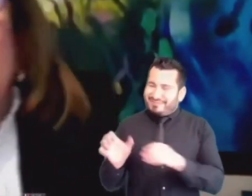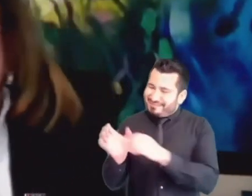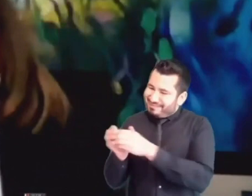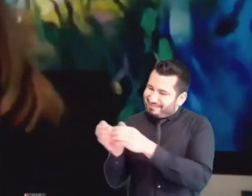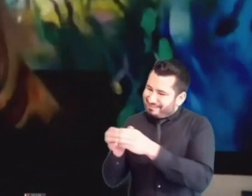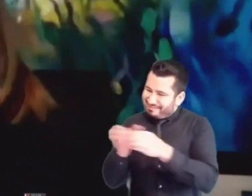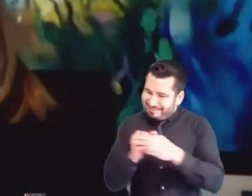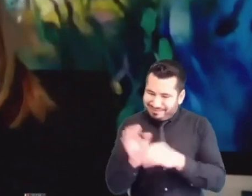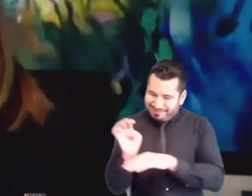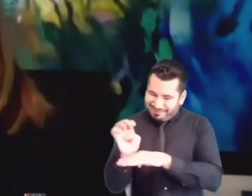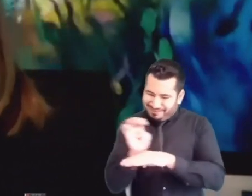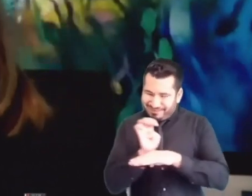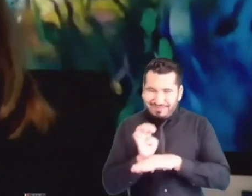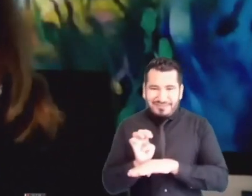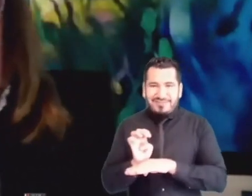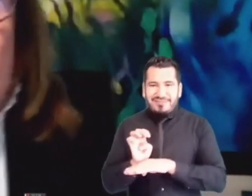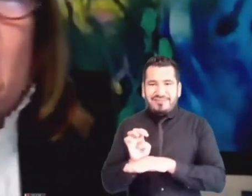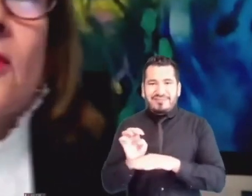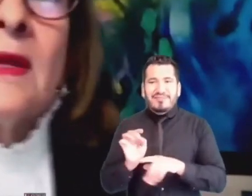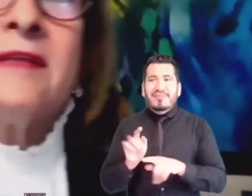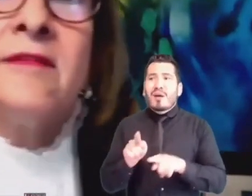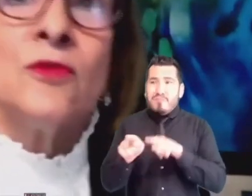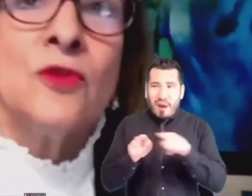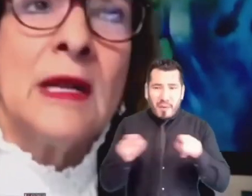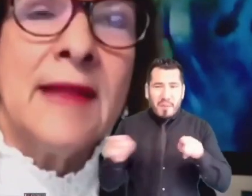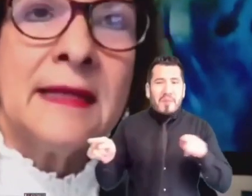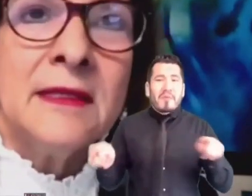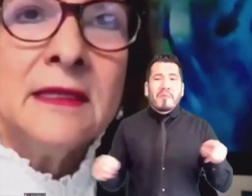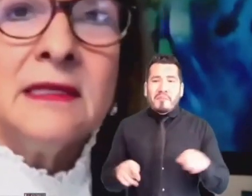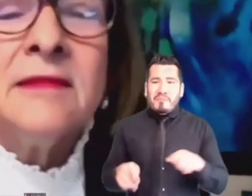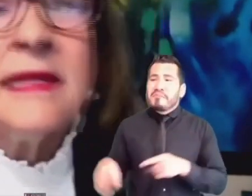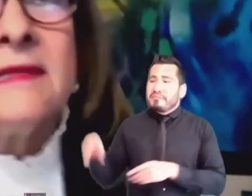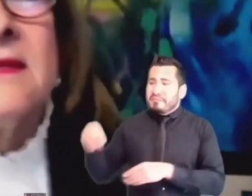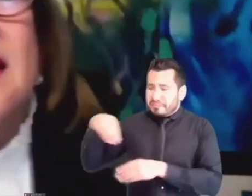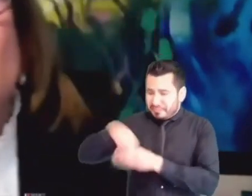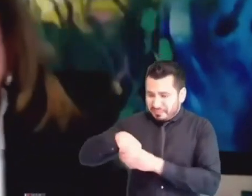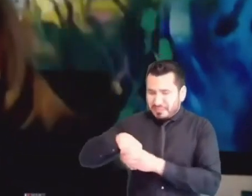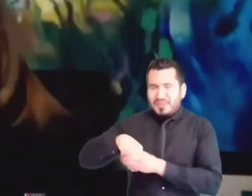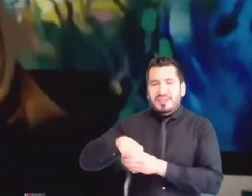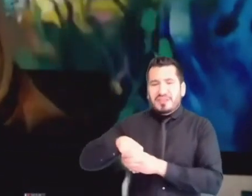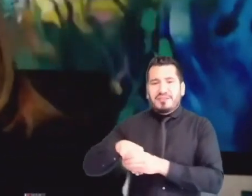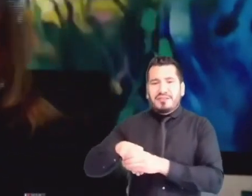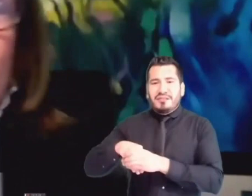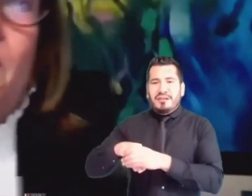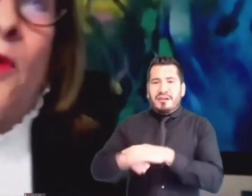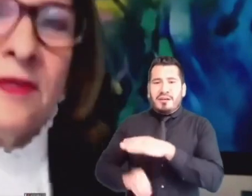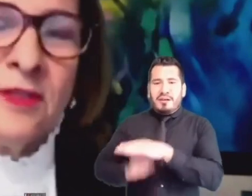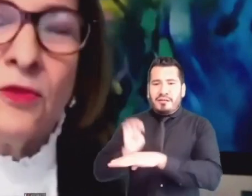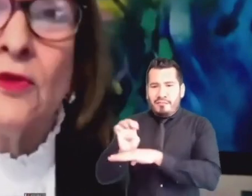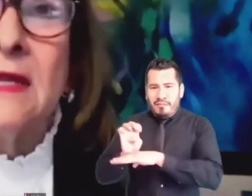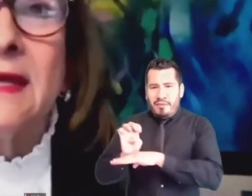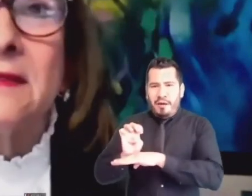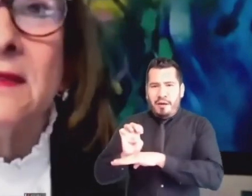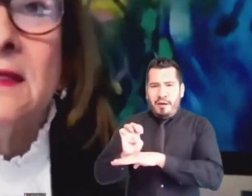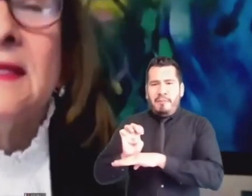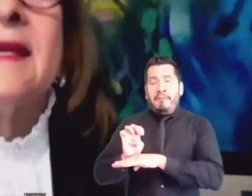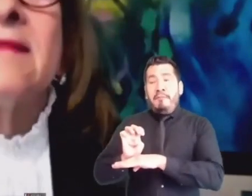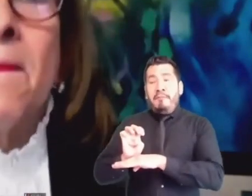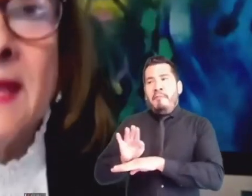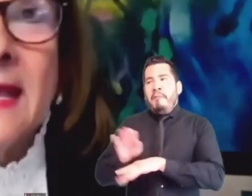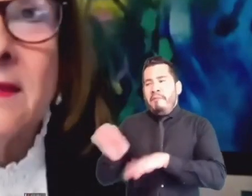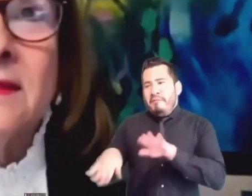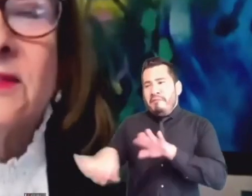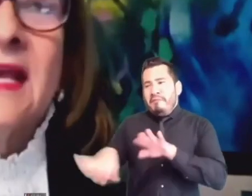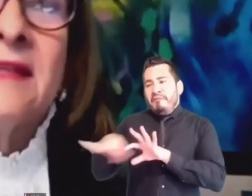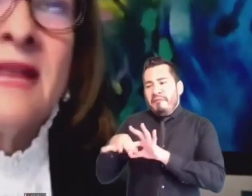participan paralelamente dentro de la institucionalidad y tienen quizás mucho más poder que la propia institucionalidad y que